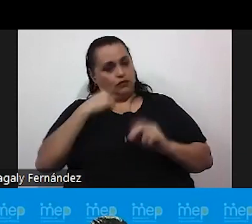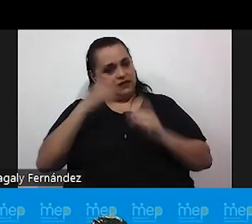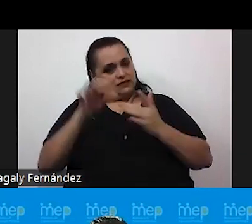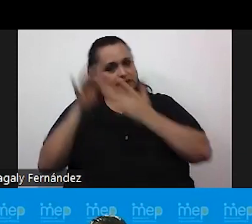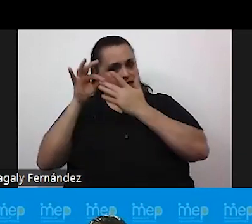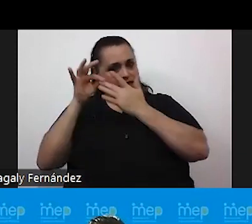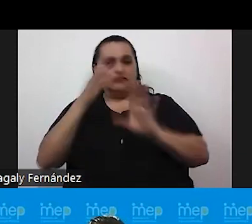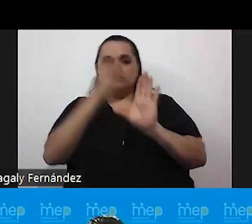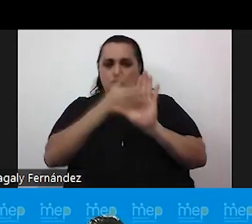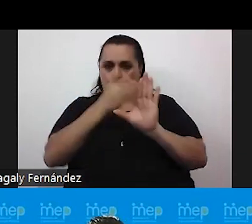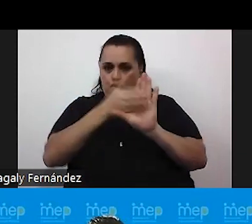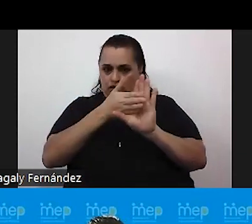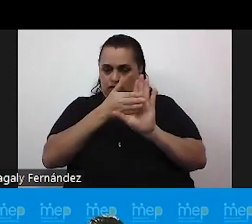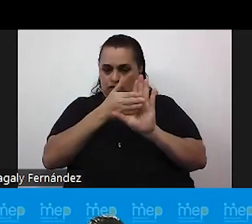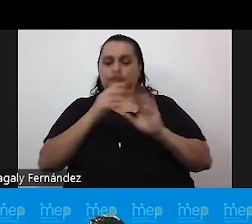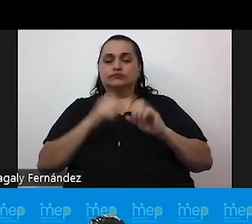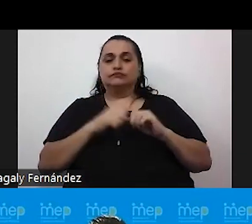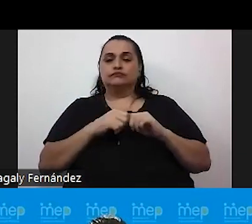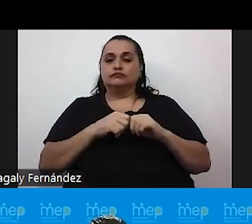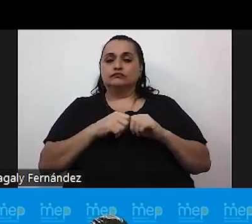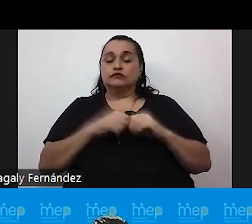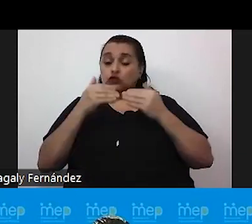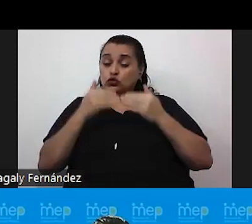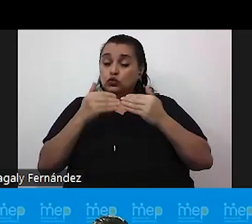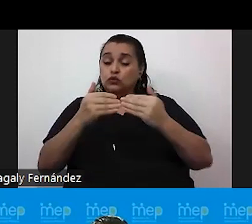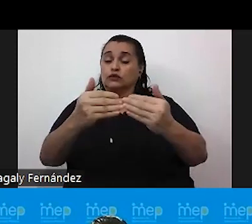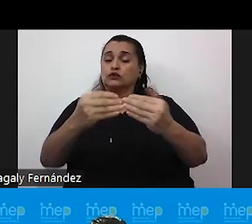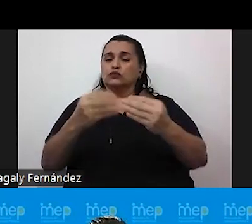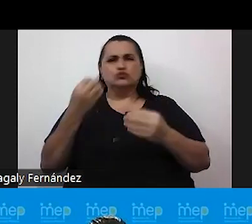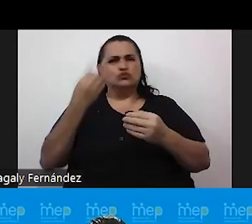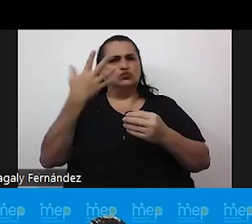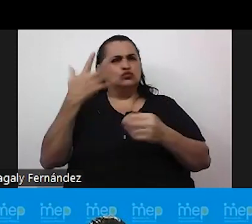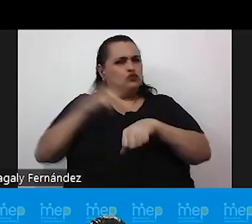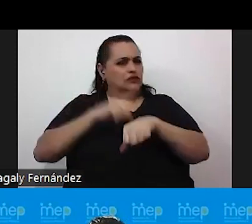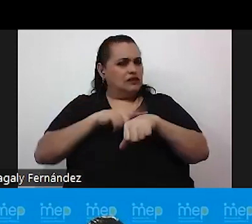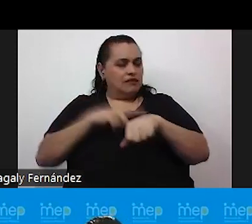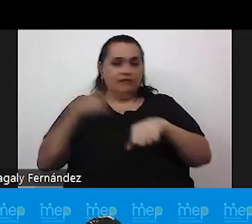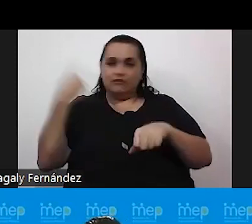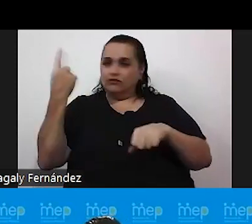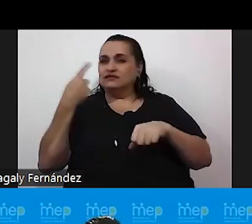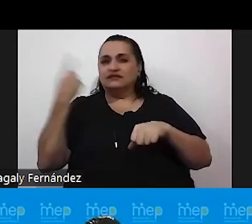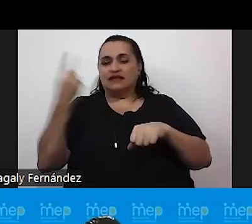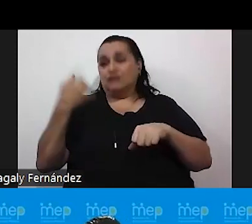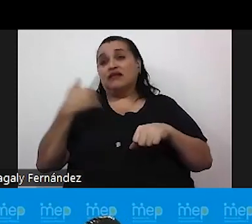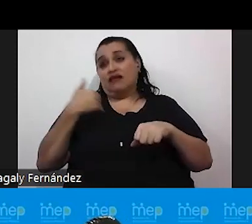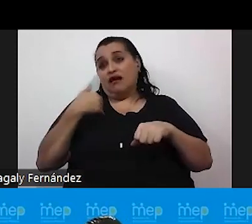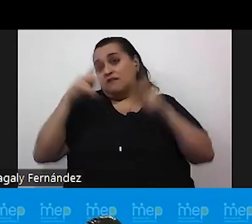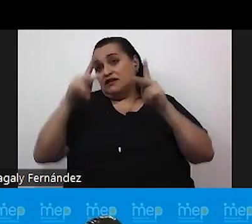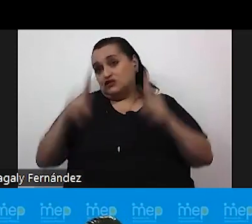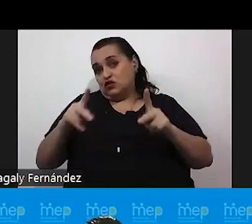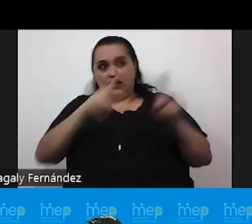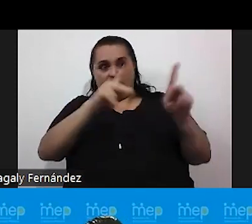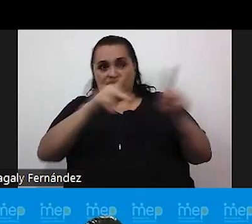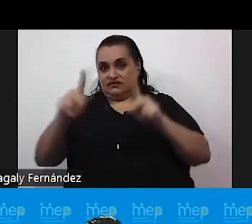psicología y durante mucho tiempo probablemente siempre han habido personas de la población